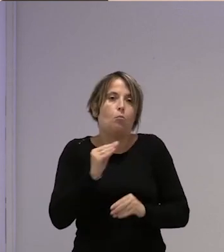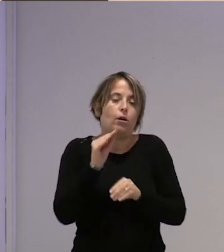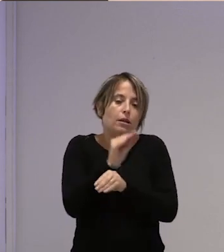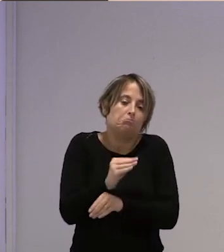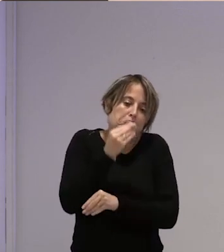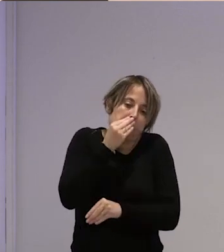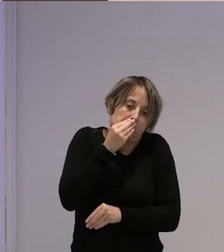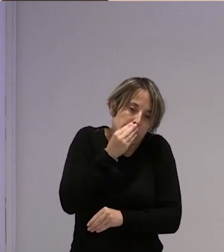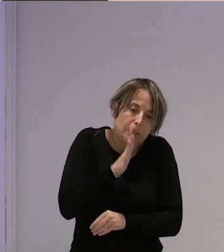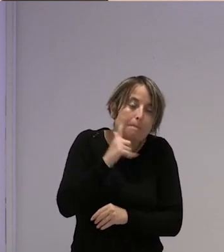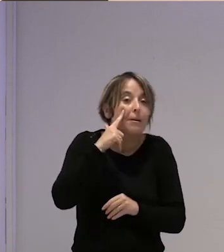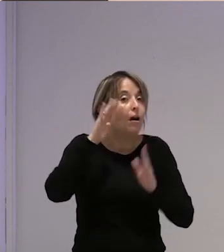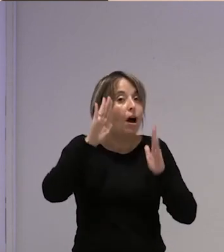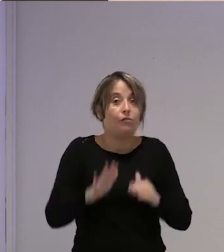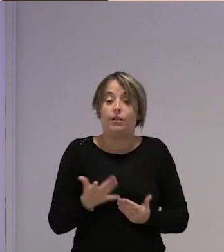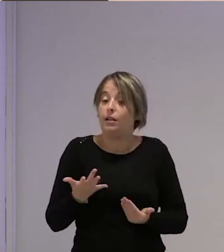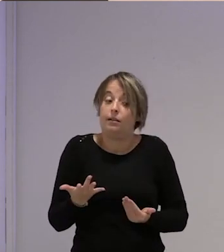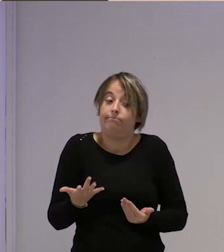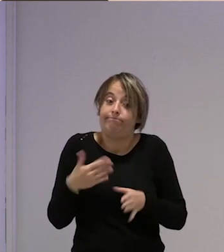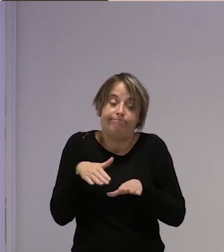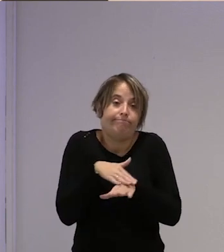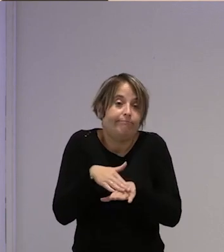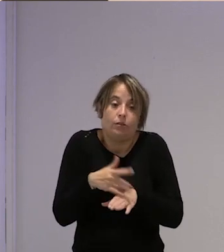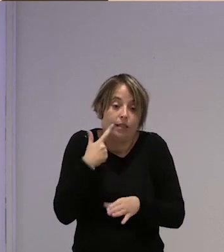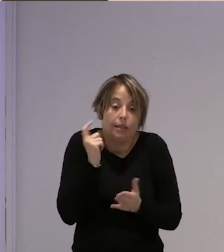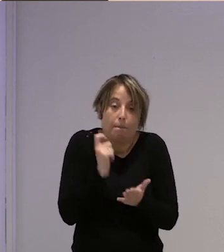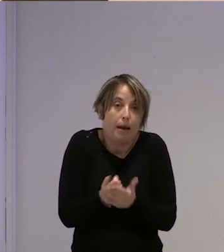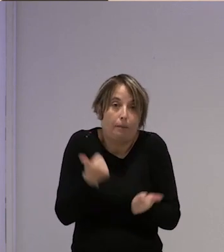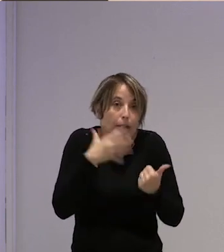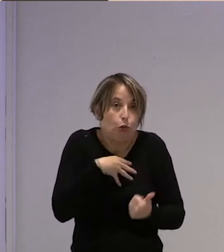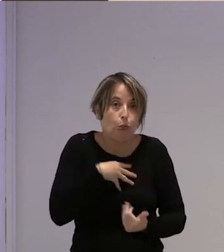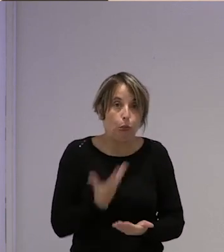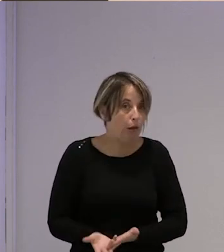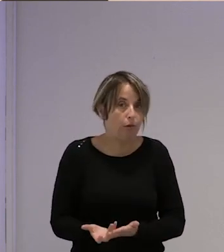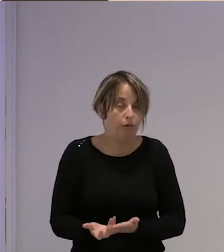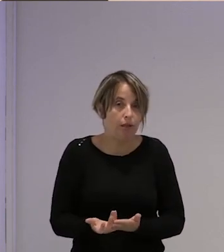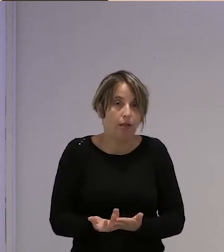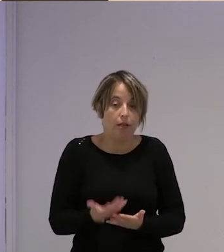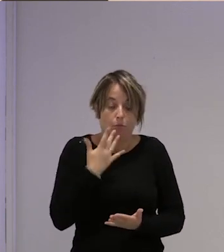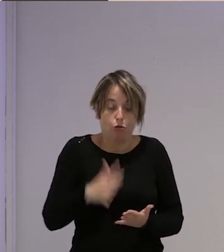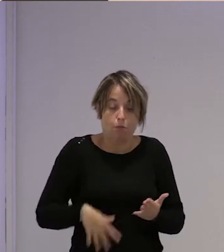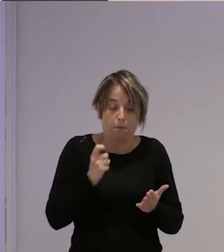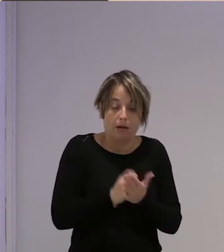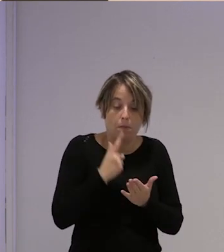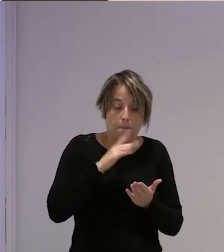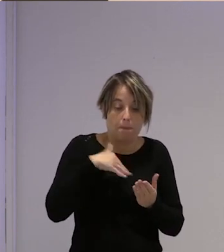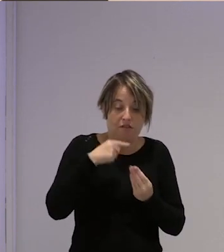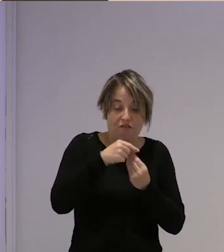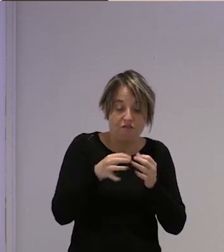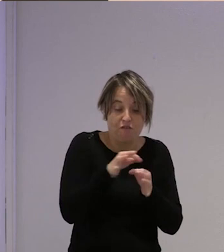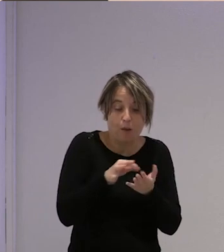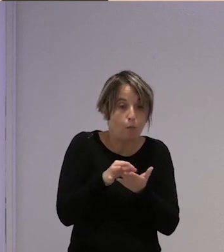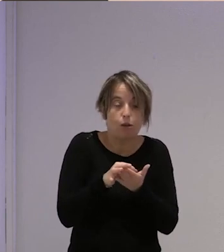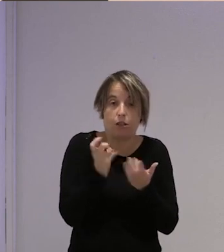tratan en las grandes pero al final te dice escucha que es que no te puedo pagar más porque es que al final esta frambuesa hoy no la voy a llevar ni al